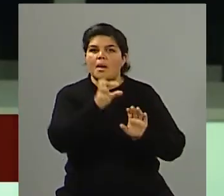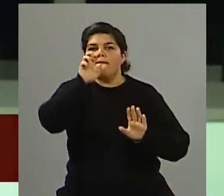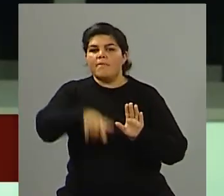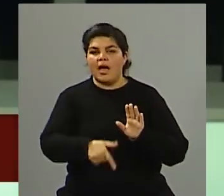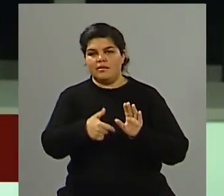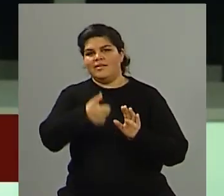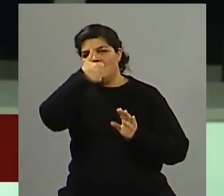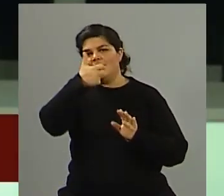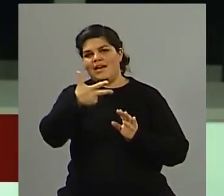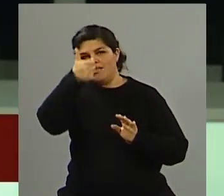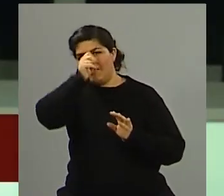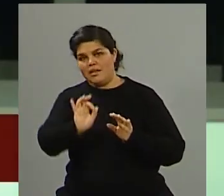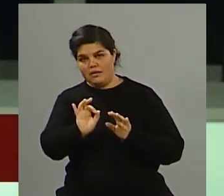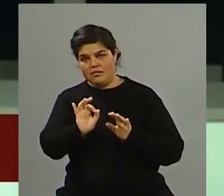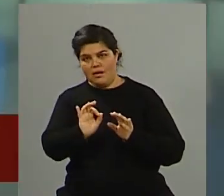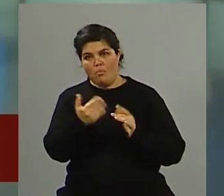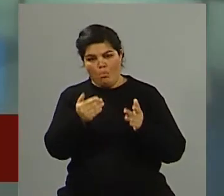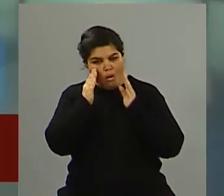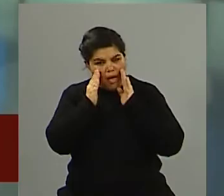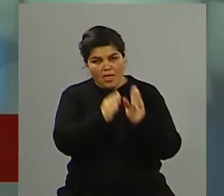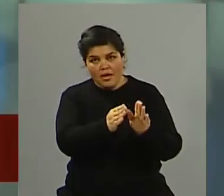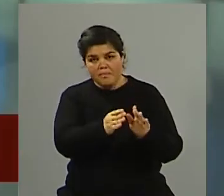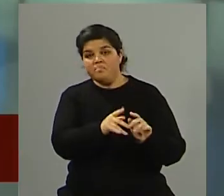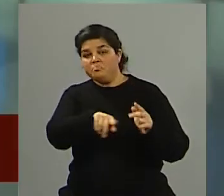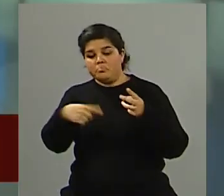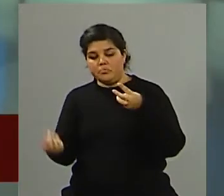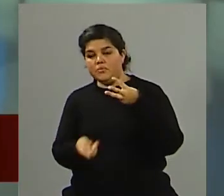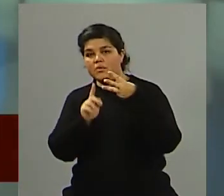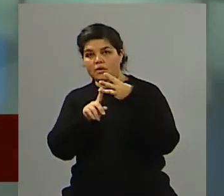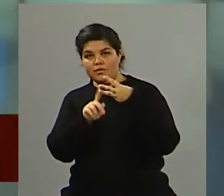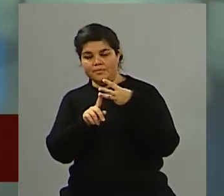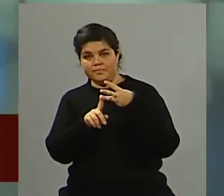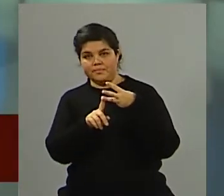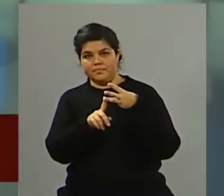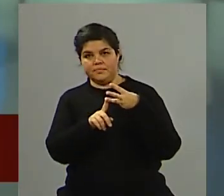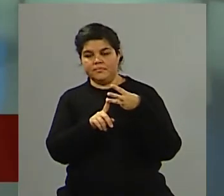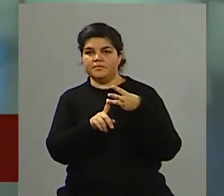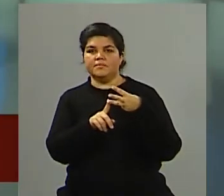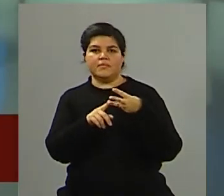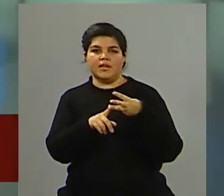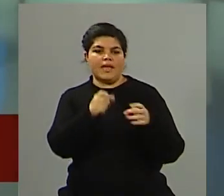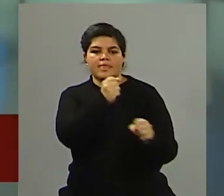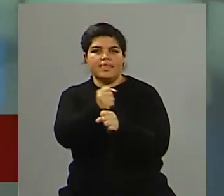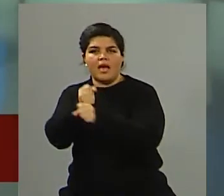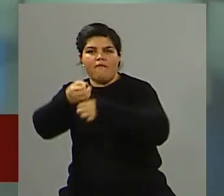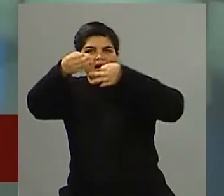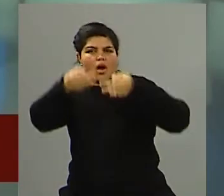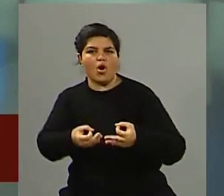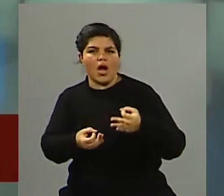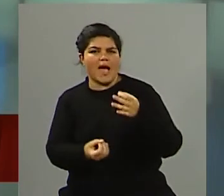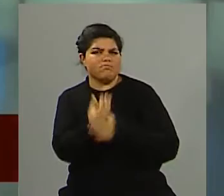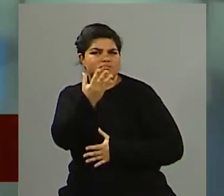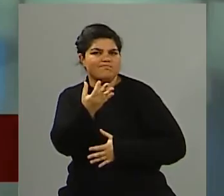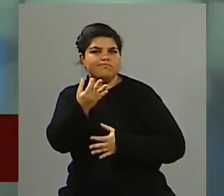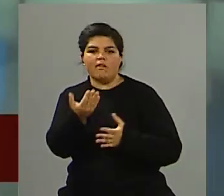360 y el otro que es algo que también que nos desvela que es el tema de la falta de generación de empleo genuina. Nuestro departamento